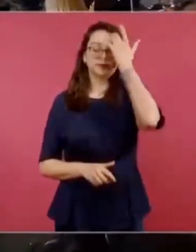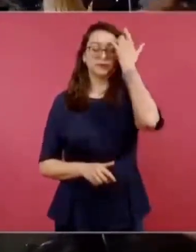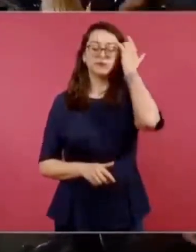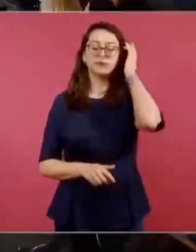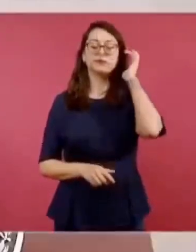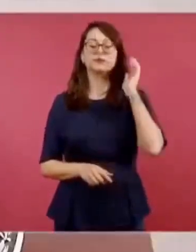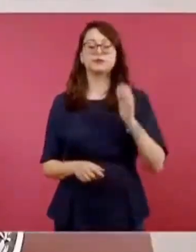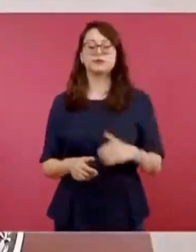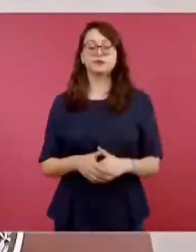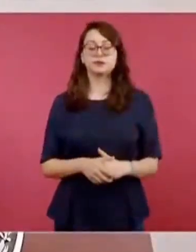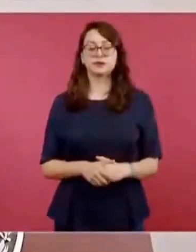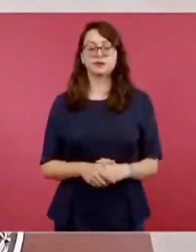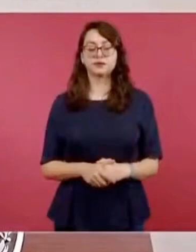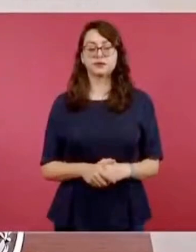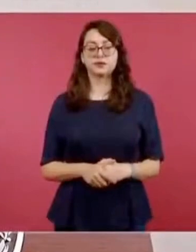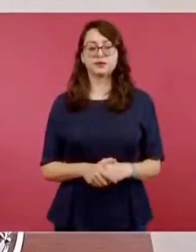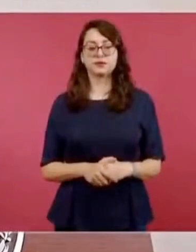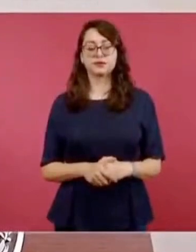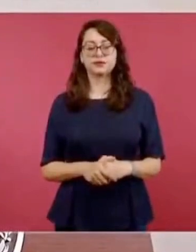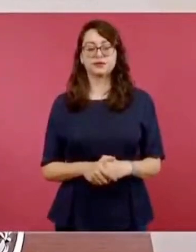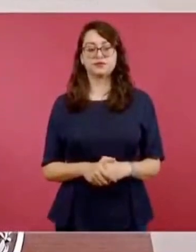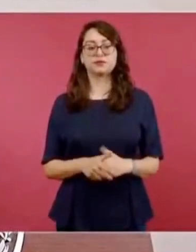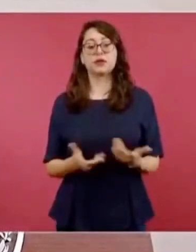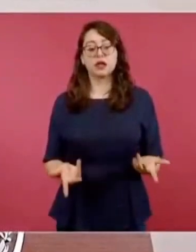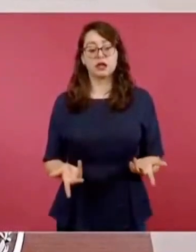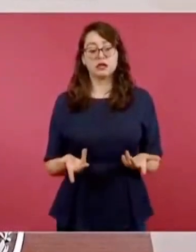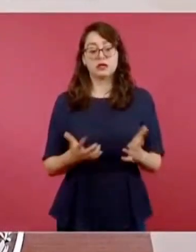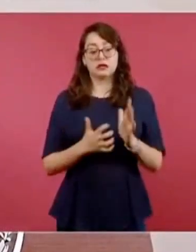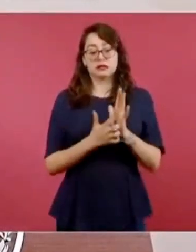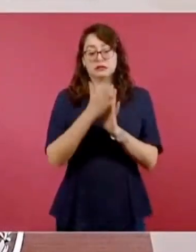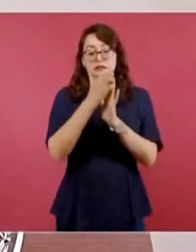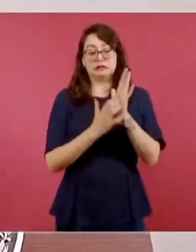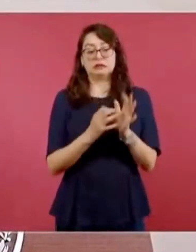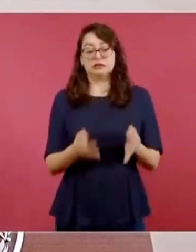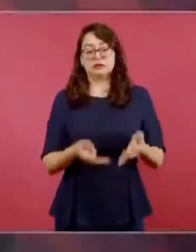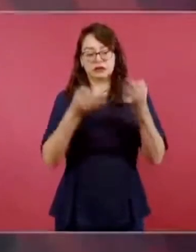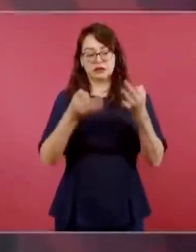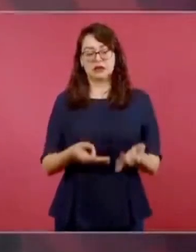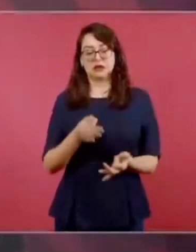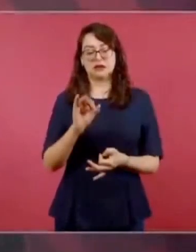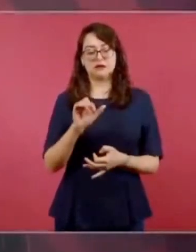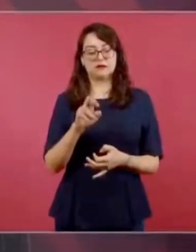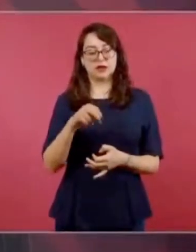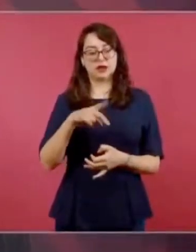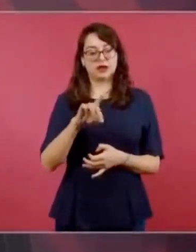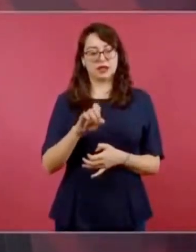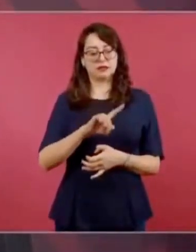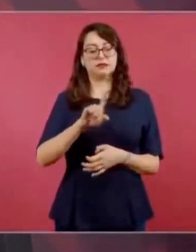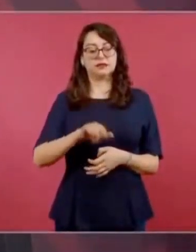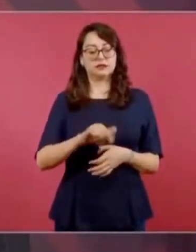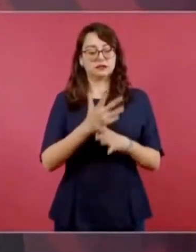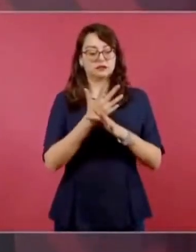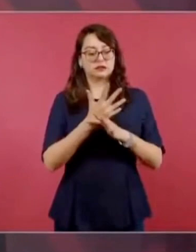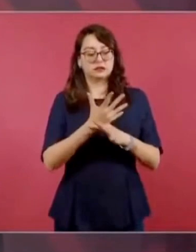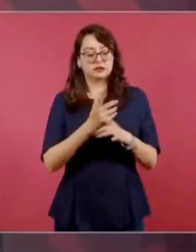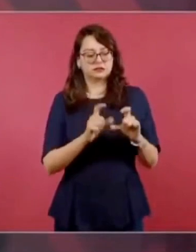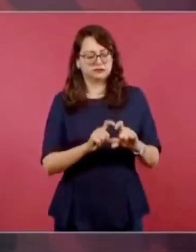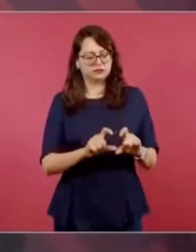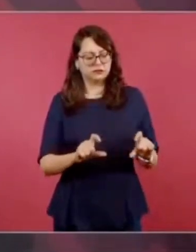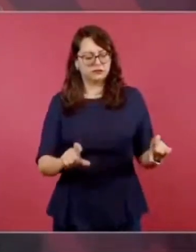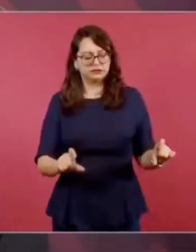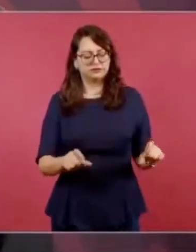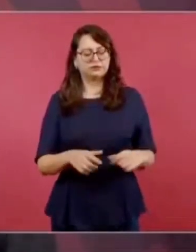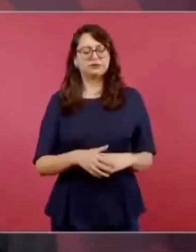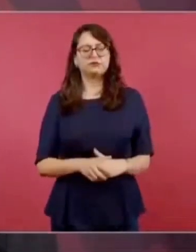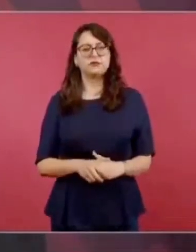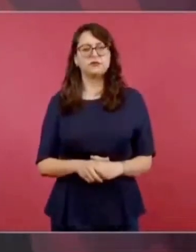aparece a pie de página lo siguiente. ¿Qué pensamientos más sombríos